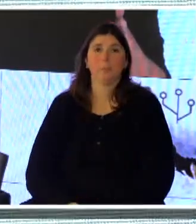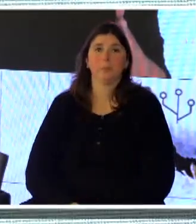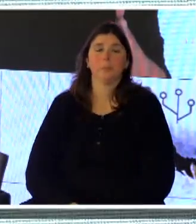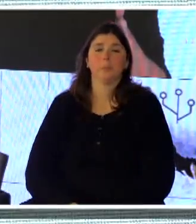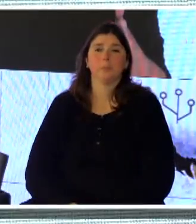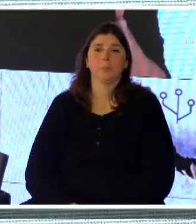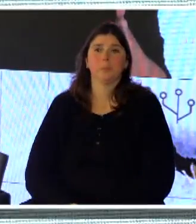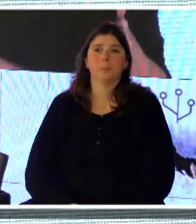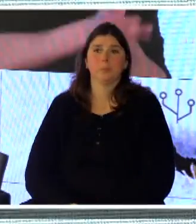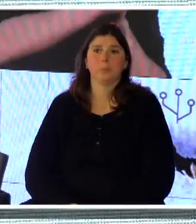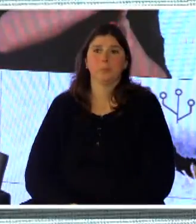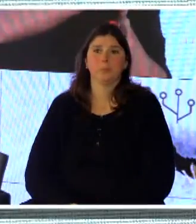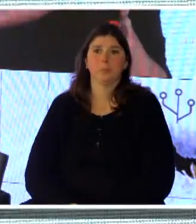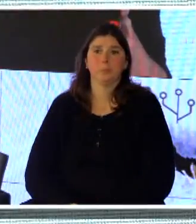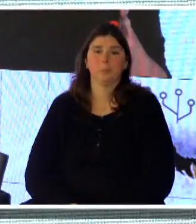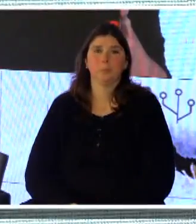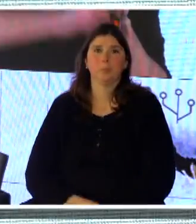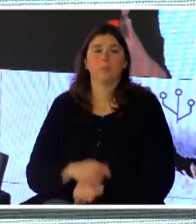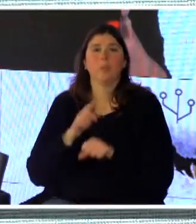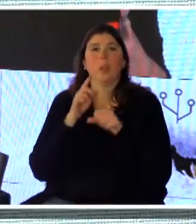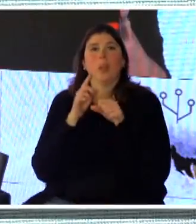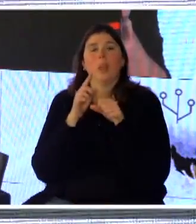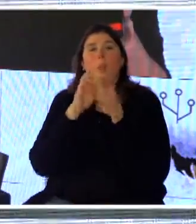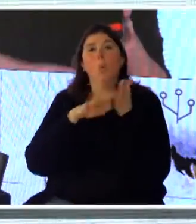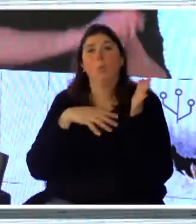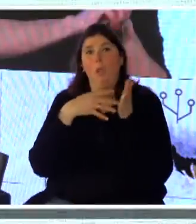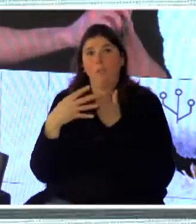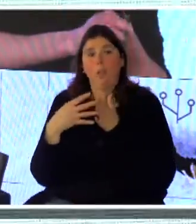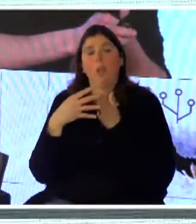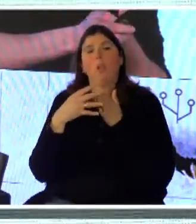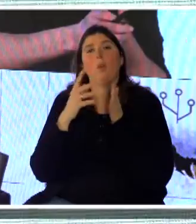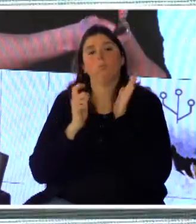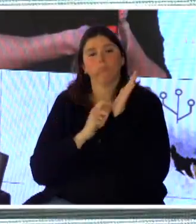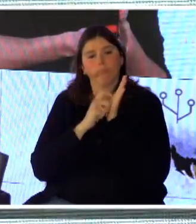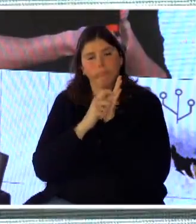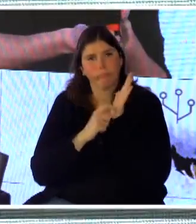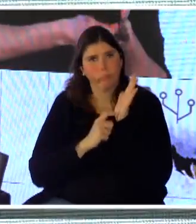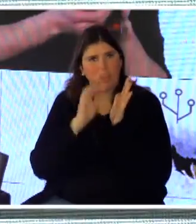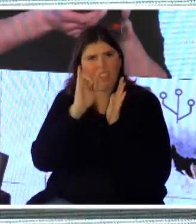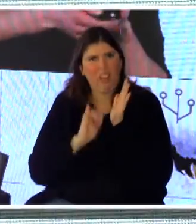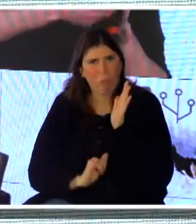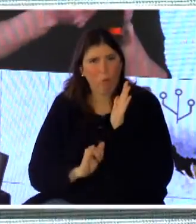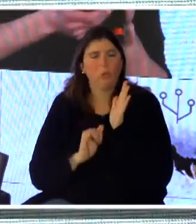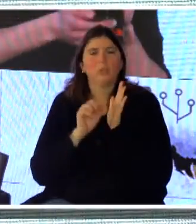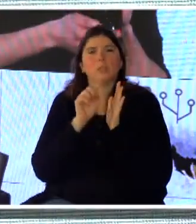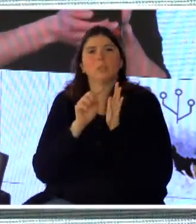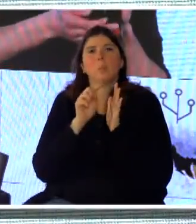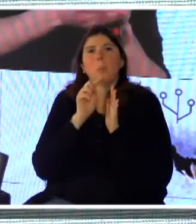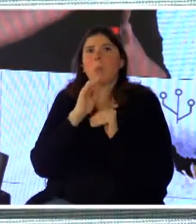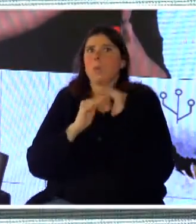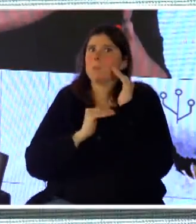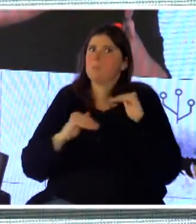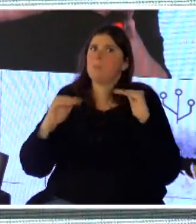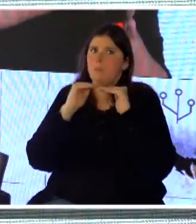Ahí está. Bien. Se trata de un tablero de indicadores de gestión de alto nivel, y un poco lo que nos preguntamos para